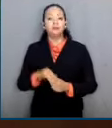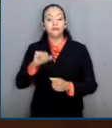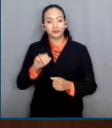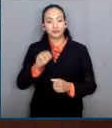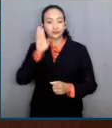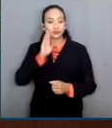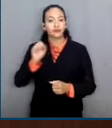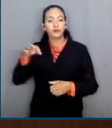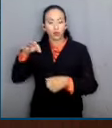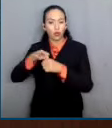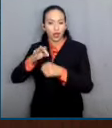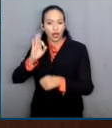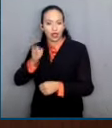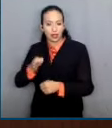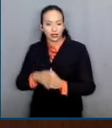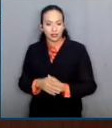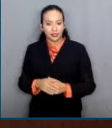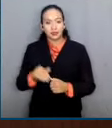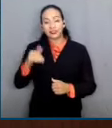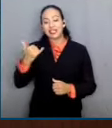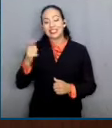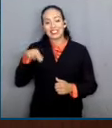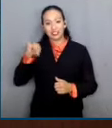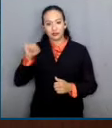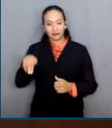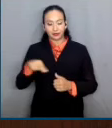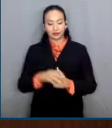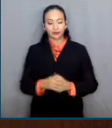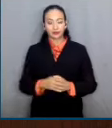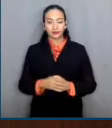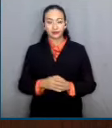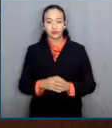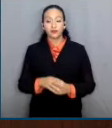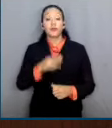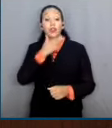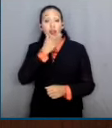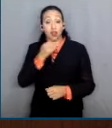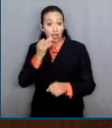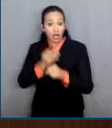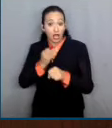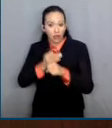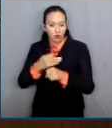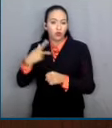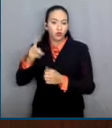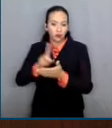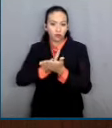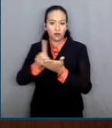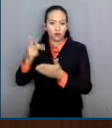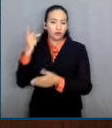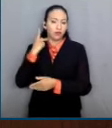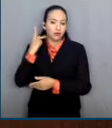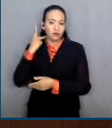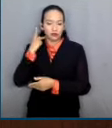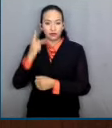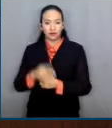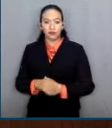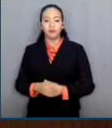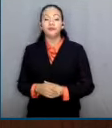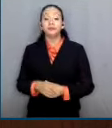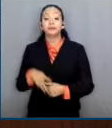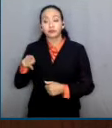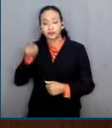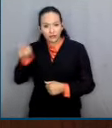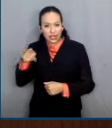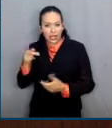Aramalasí. La persona está en ejercicio de sus derechos políticos electorales y la persona no ha violado las condiciones de la